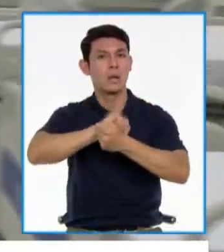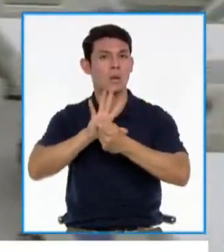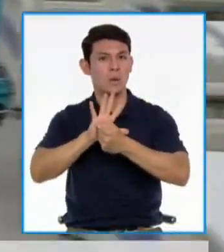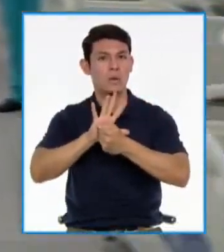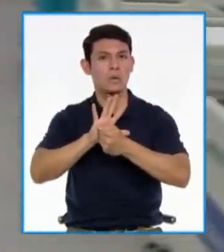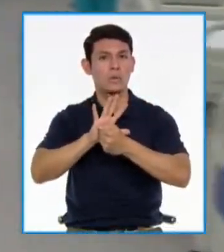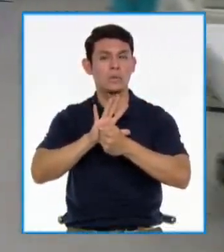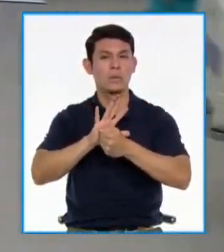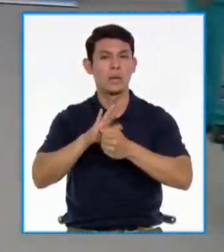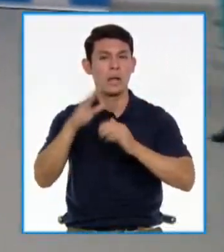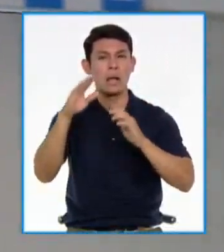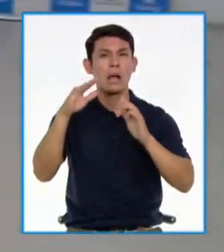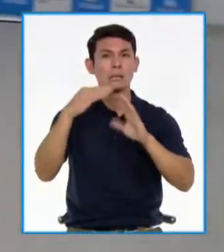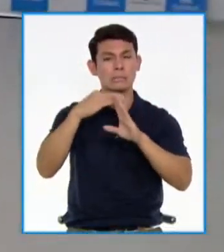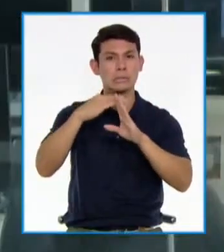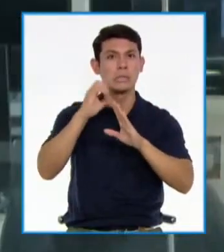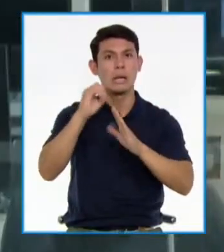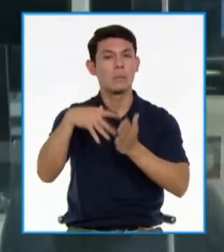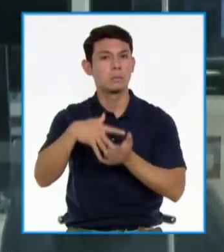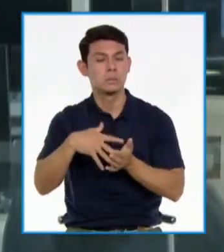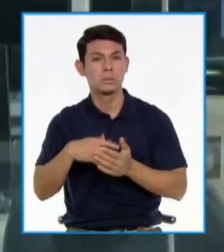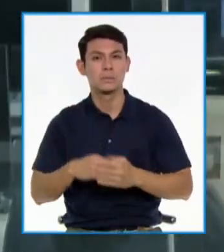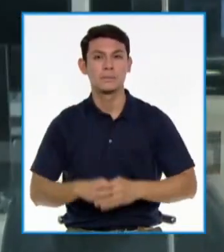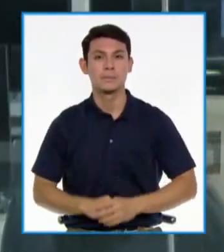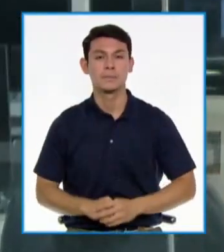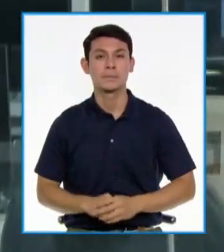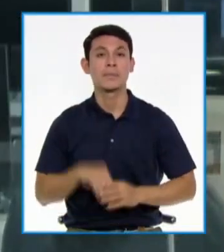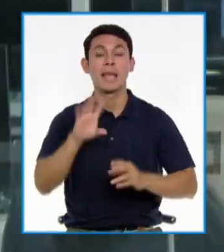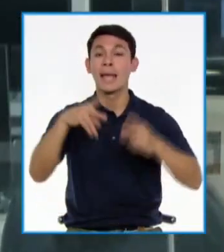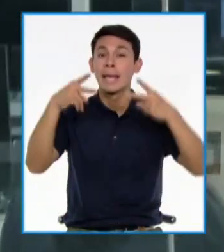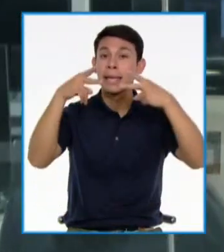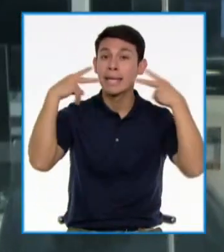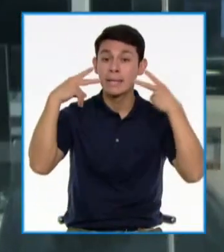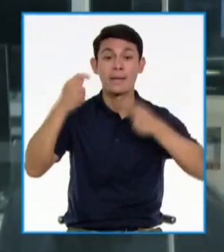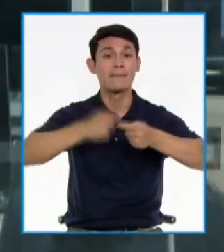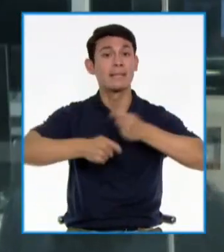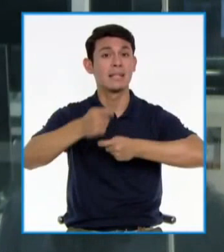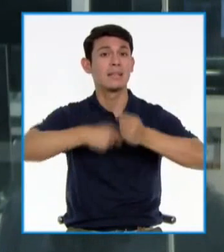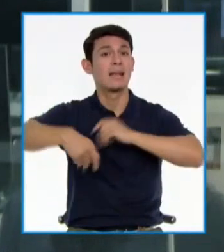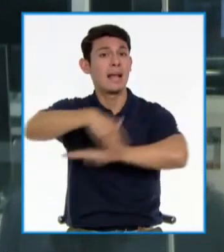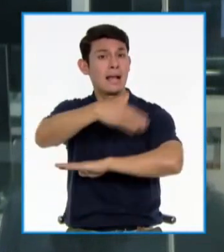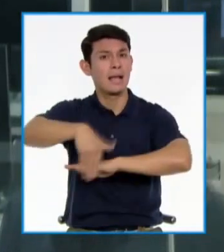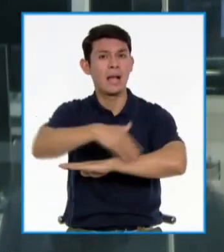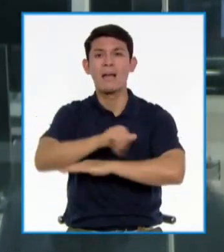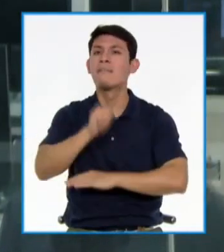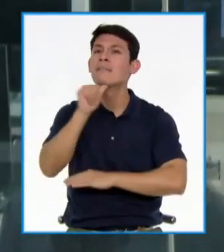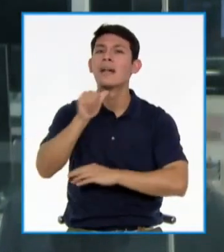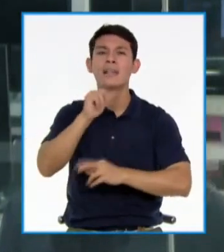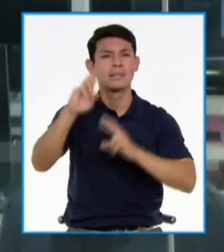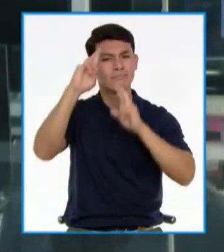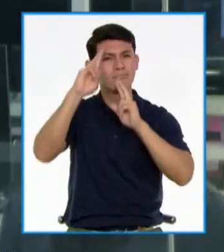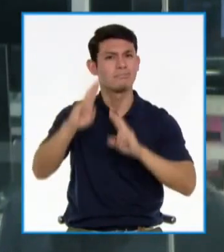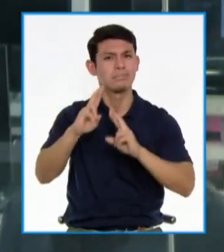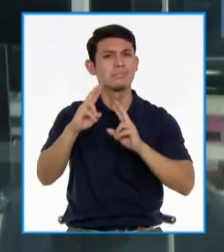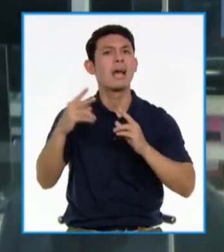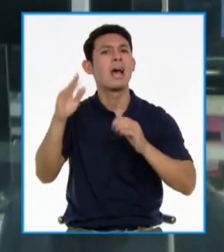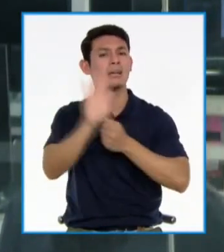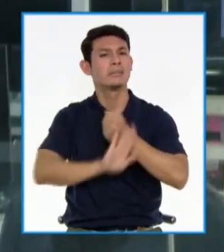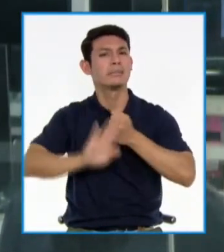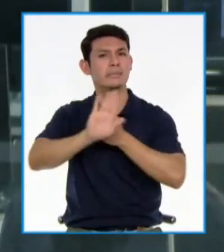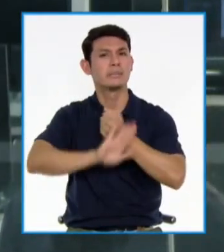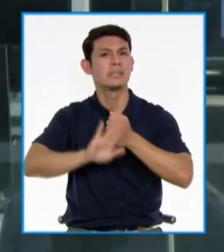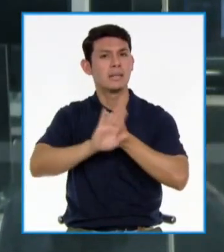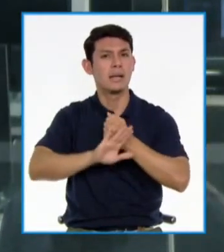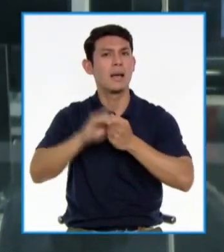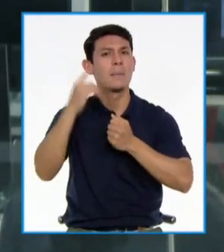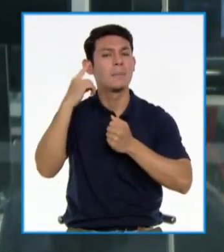en nivel moderado y leve. Y en Iquitos, vendedores ambulantes no cumplen con las medidas de seguridad para impedir el